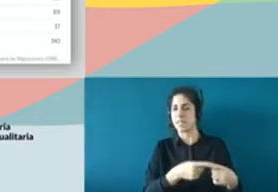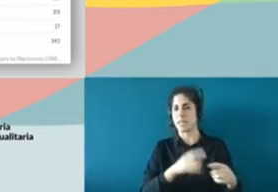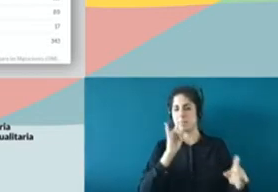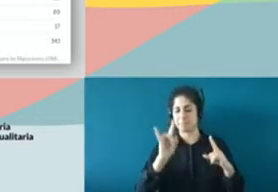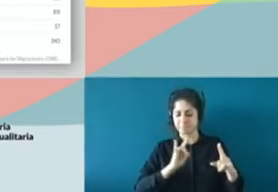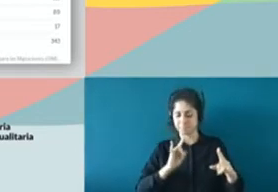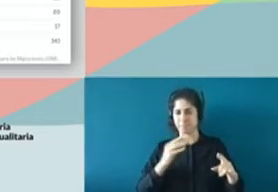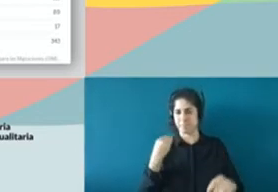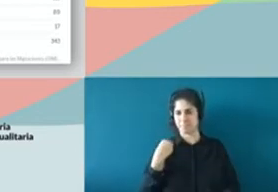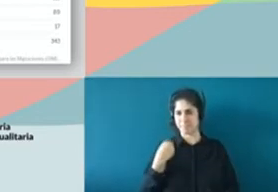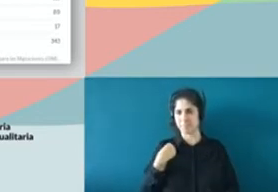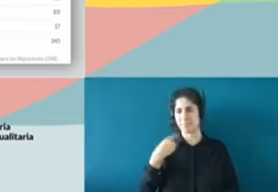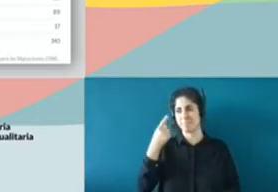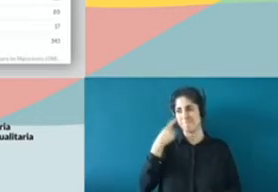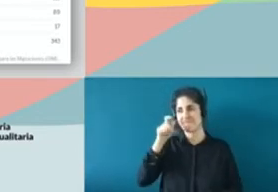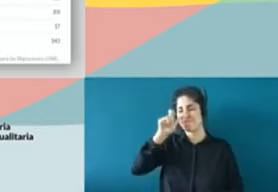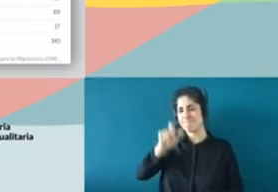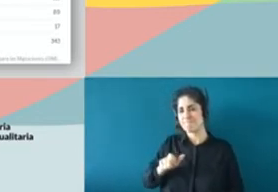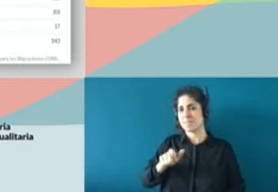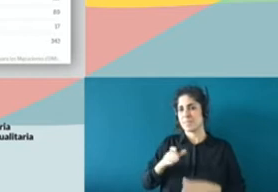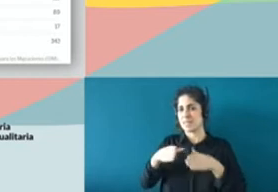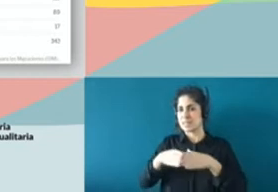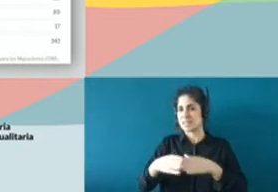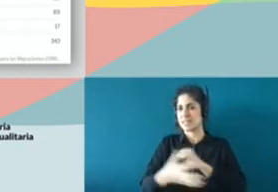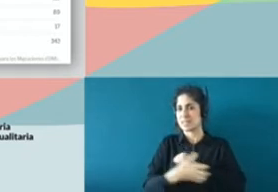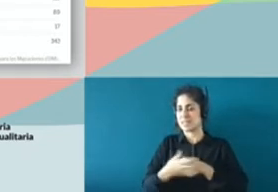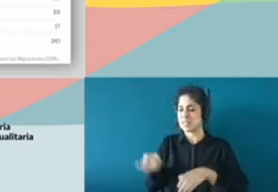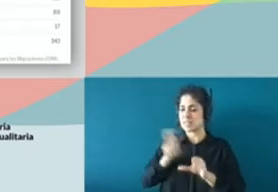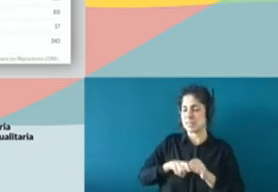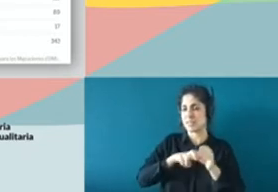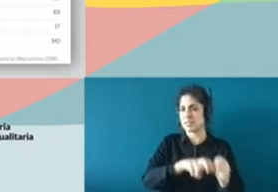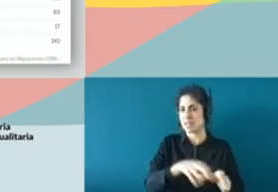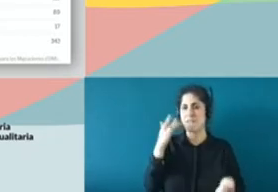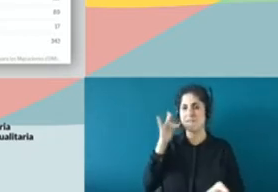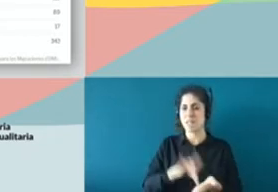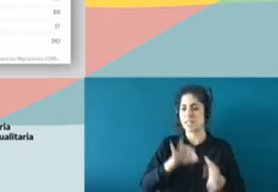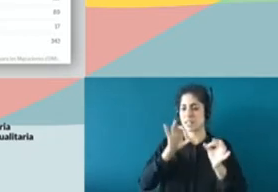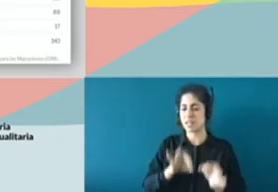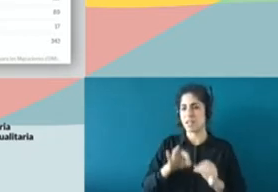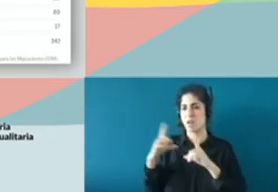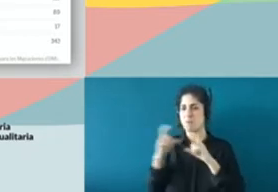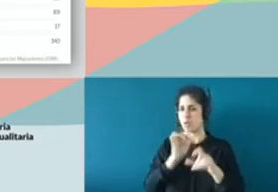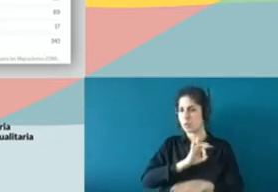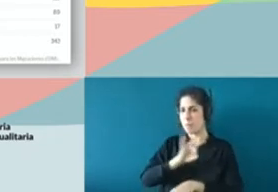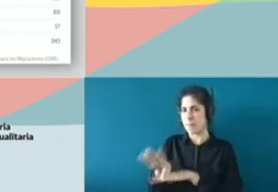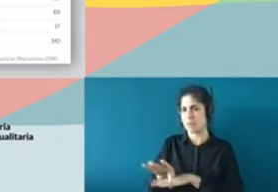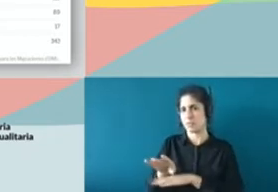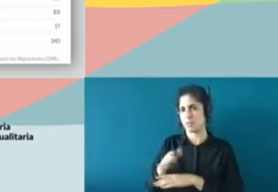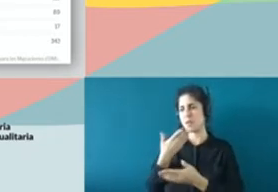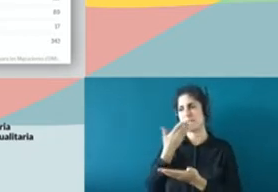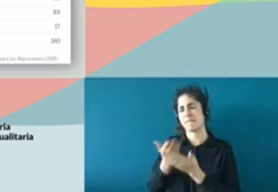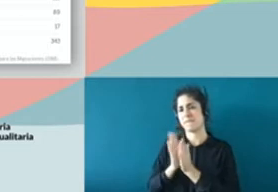que salió tal fecha y que te mandan su foto y te dicen que, por favor, investigue, pues, ahí sí que te quedas